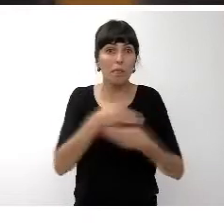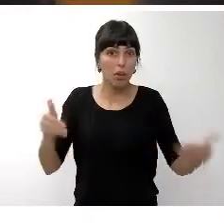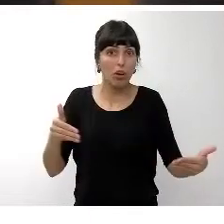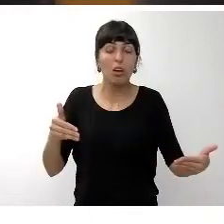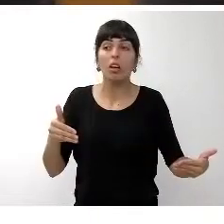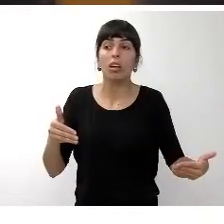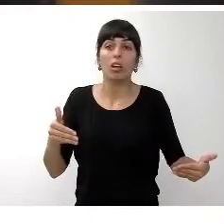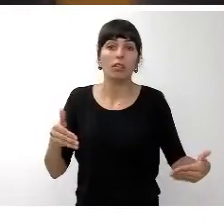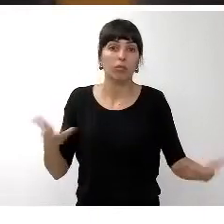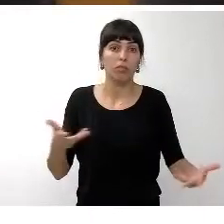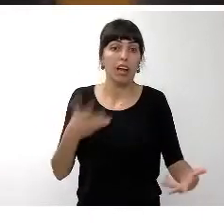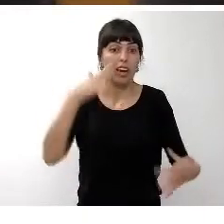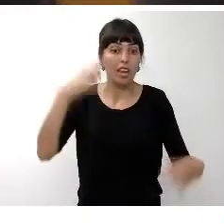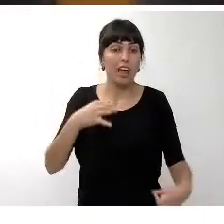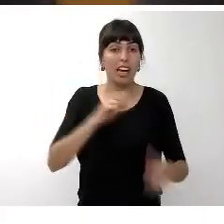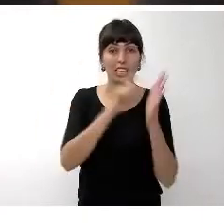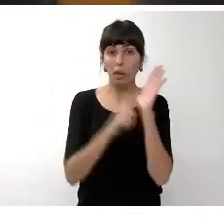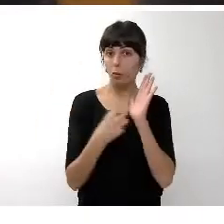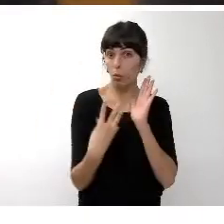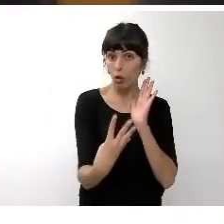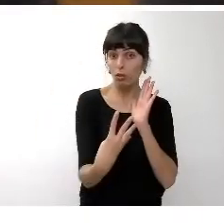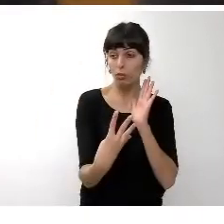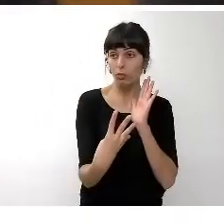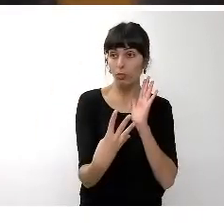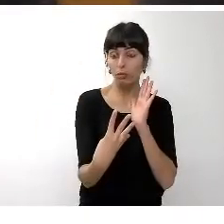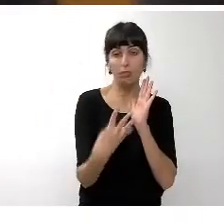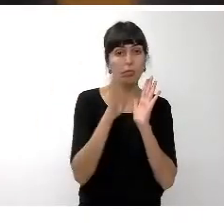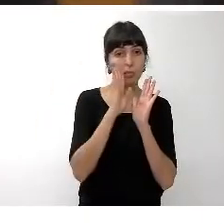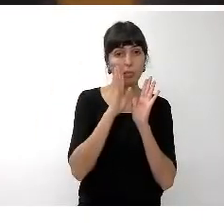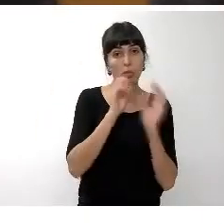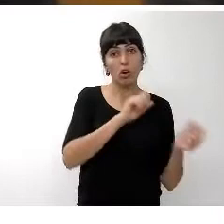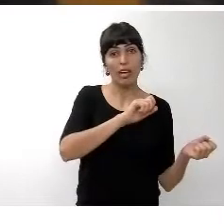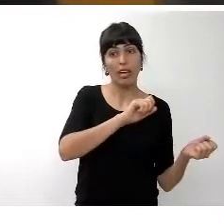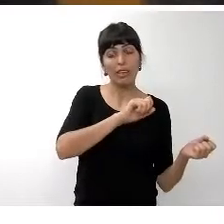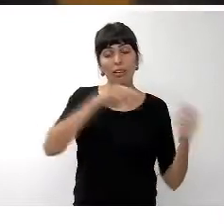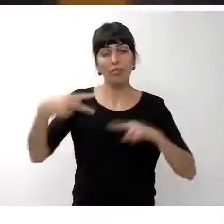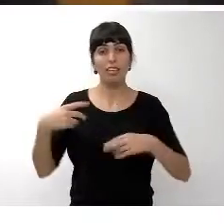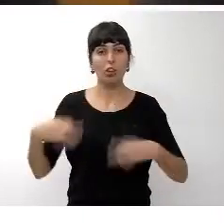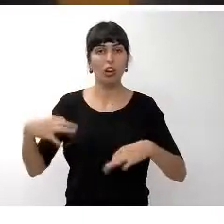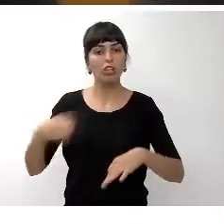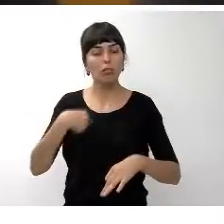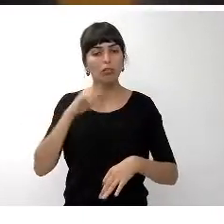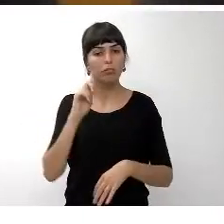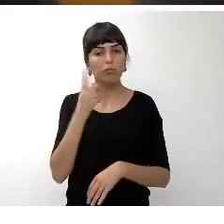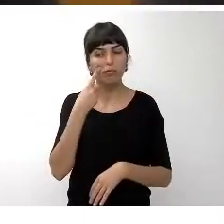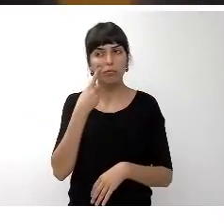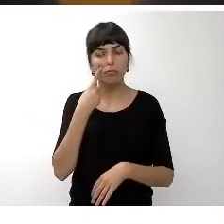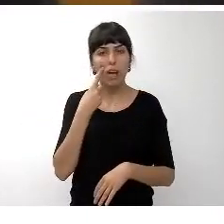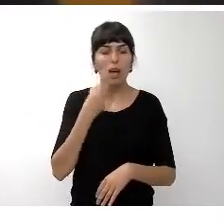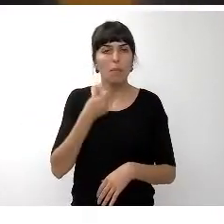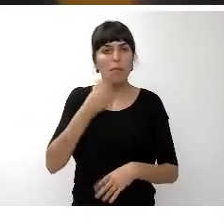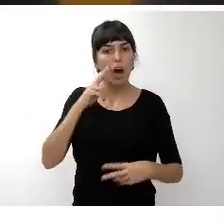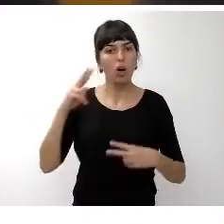expresados en realidad el capítulo 4 capítulo de transferencias corrientes en de un 3 en términos más objetivos